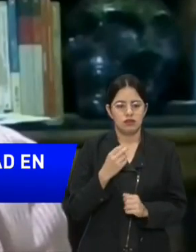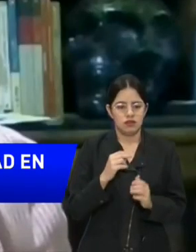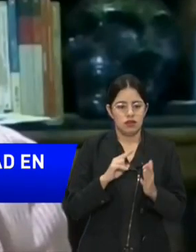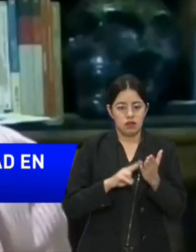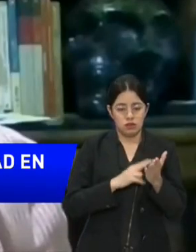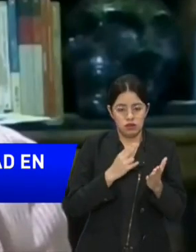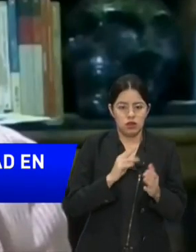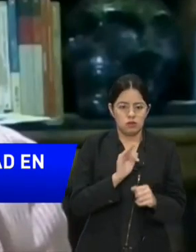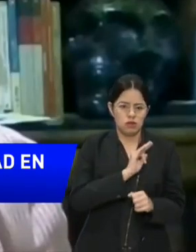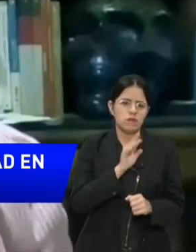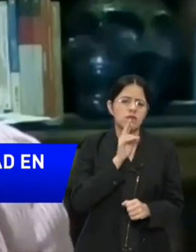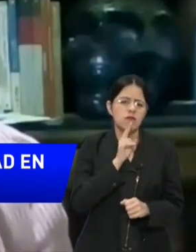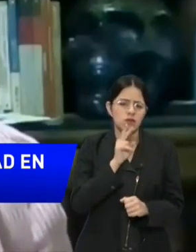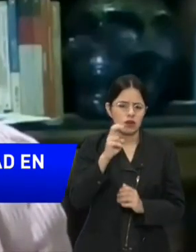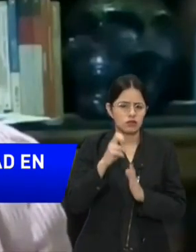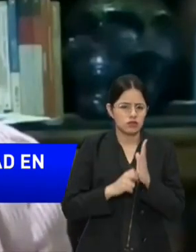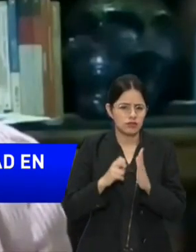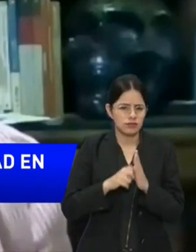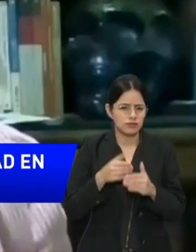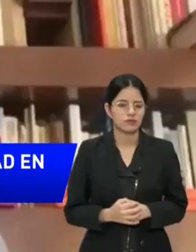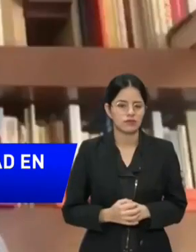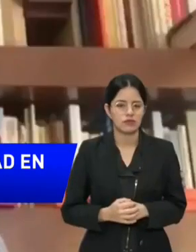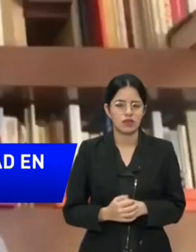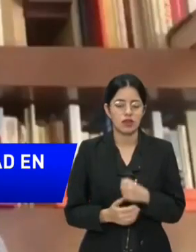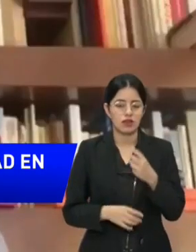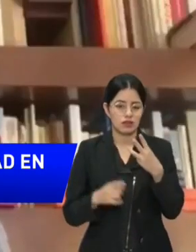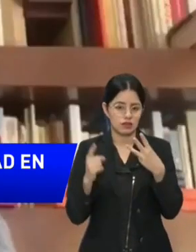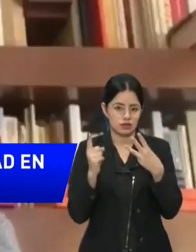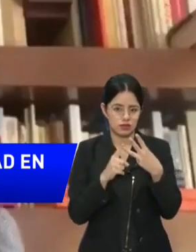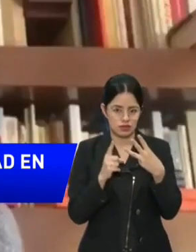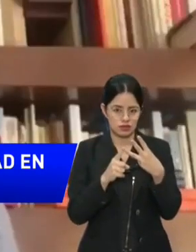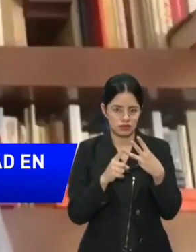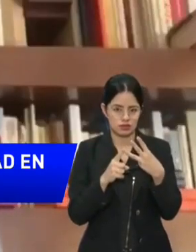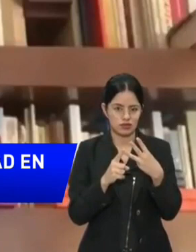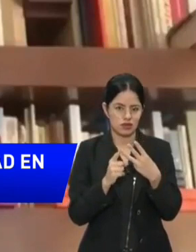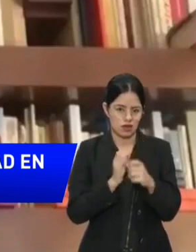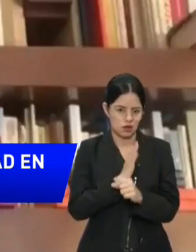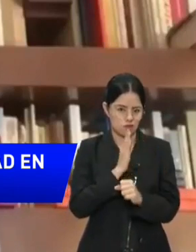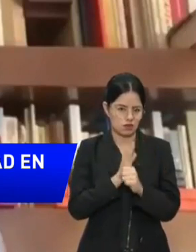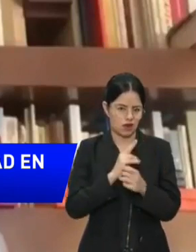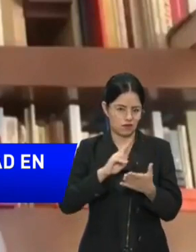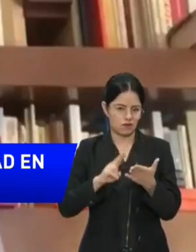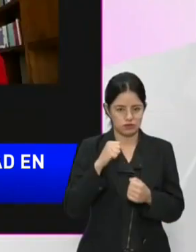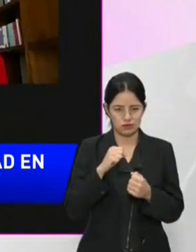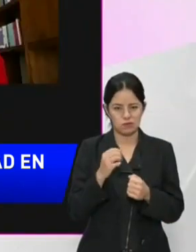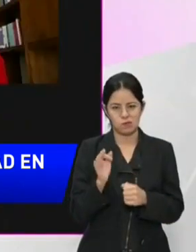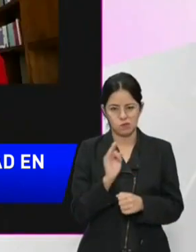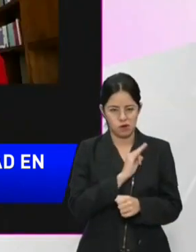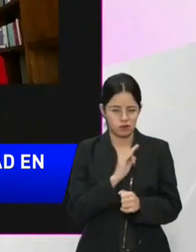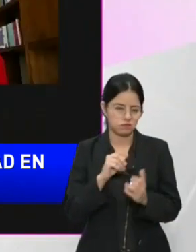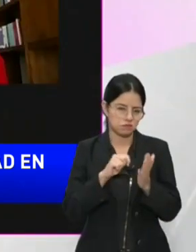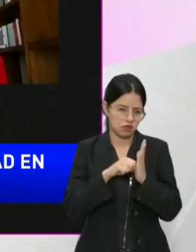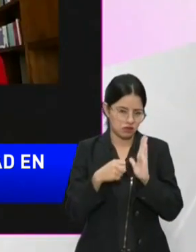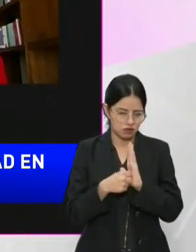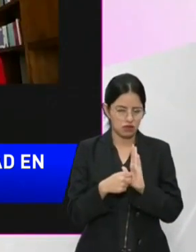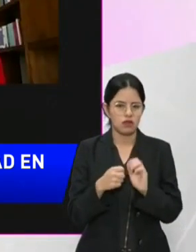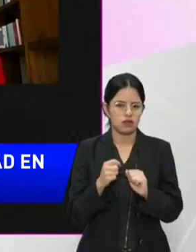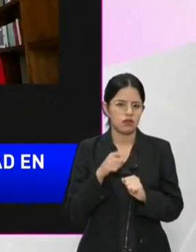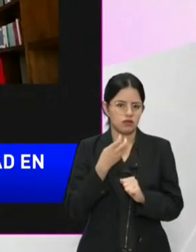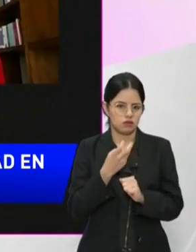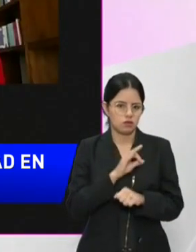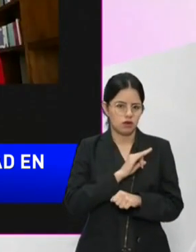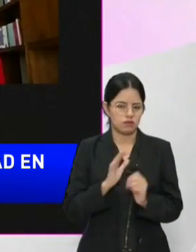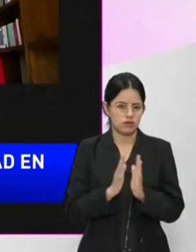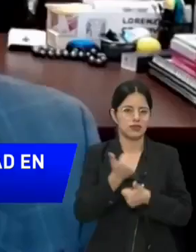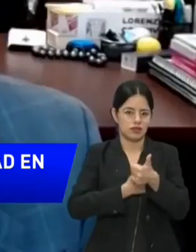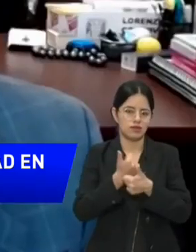Igualdad de Género y el Empoderamiento de las Mujeres suscribieron un memorando de entendimiento cuyo objetivo es avanzar en la plena participación política